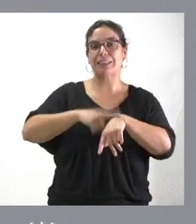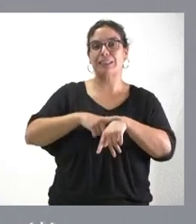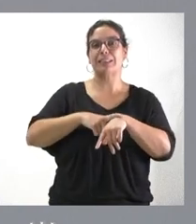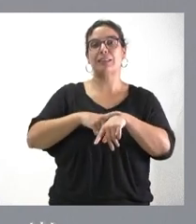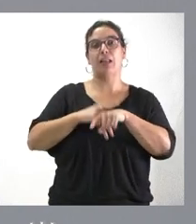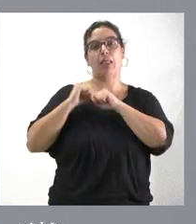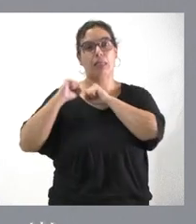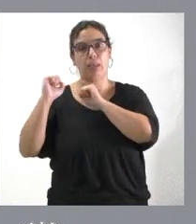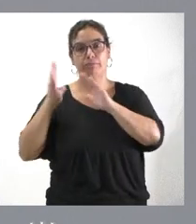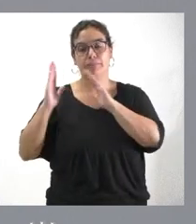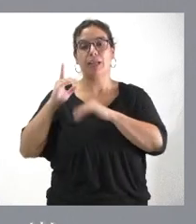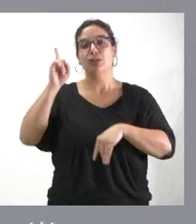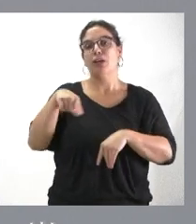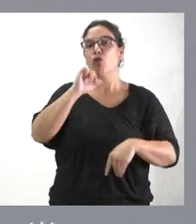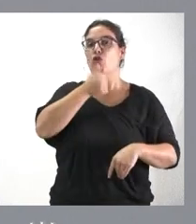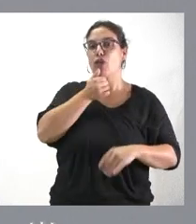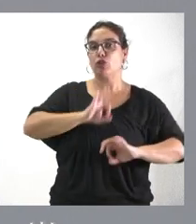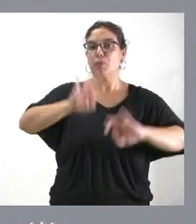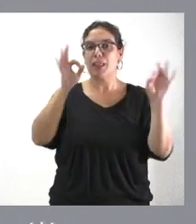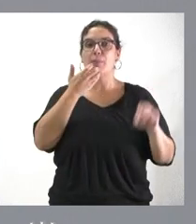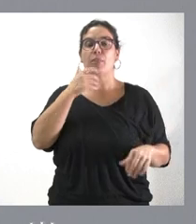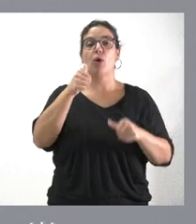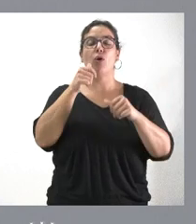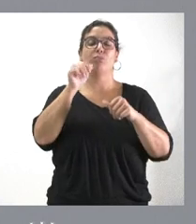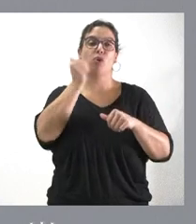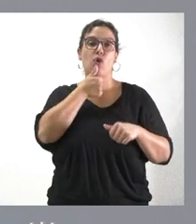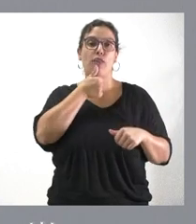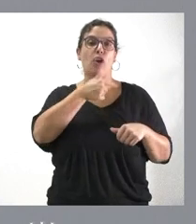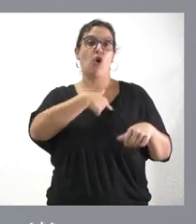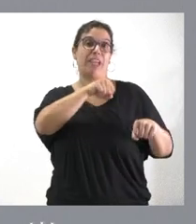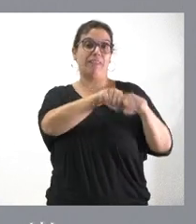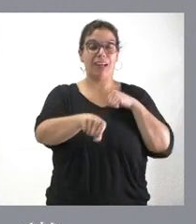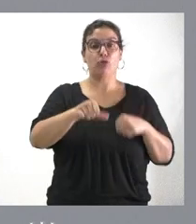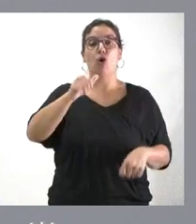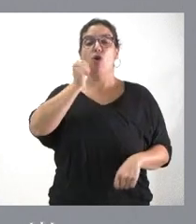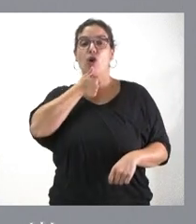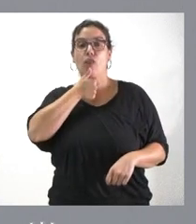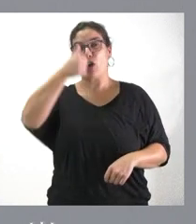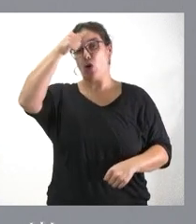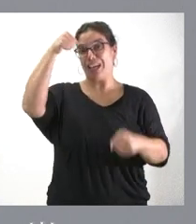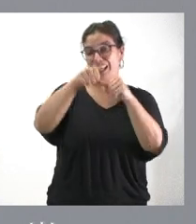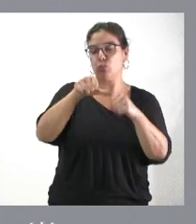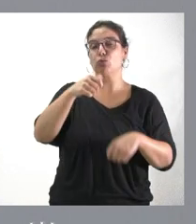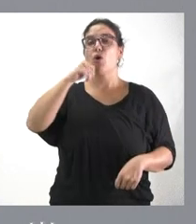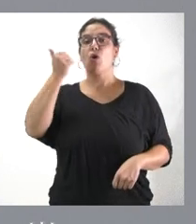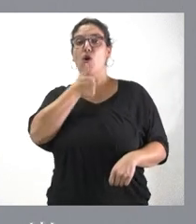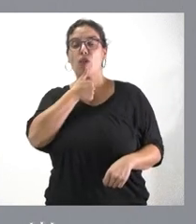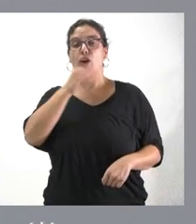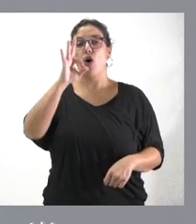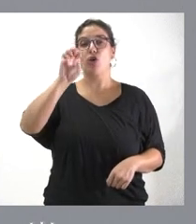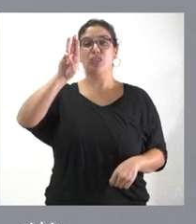supuesto la creación de códigos especiales, como el código infarto, código ictus, código sepsis, que llevan un aumento del trabajo